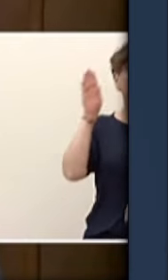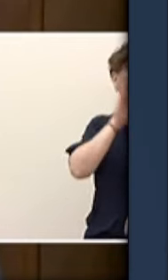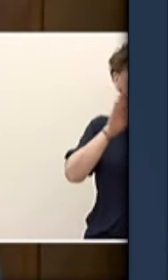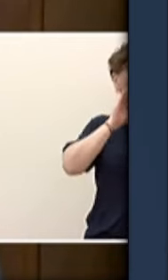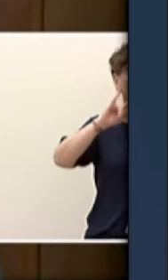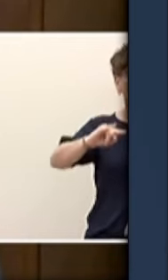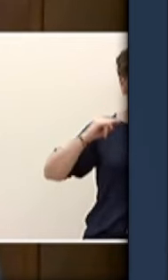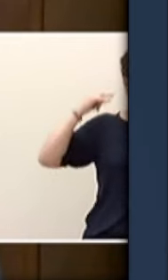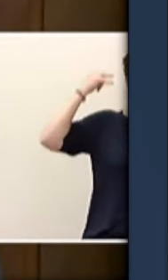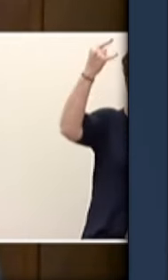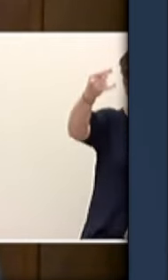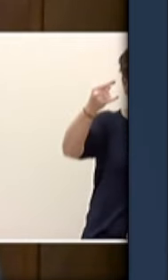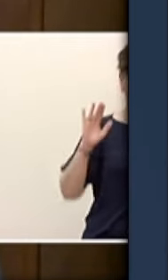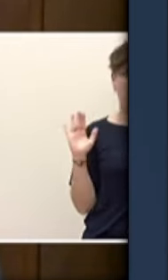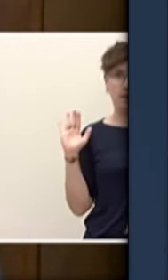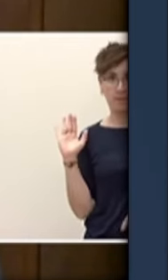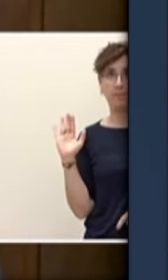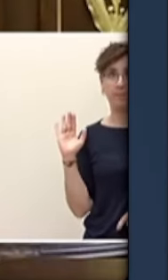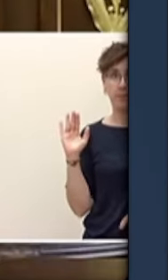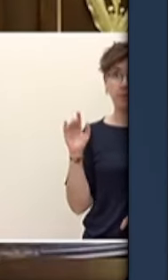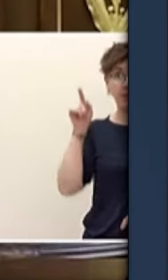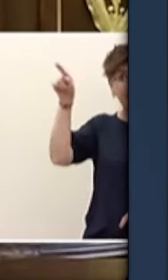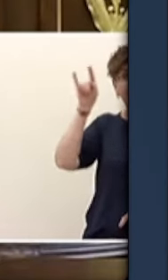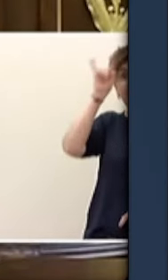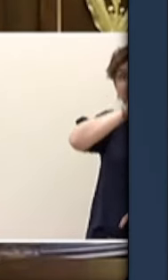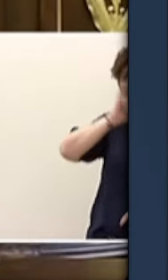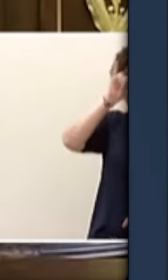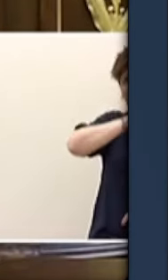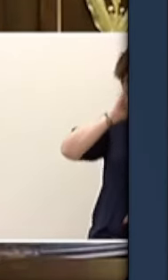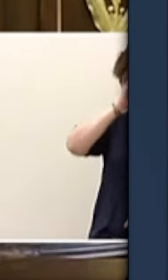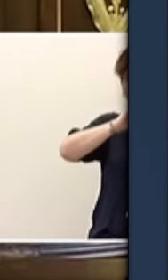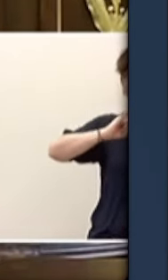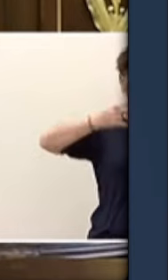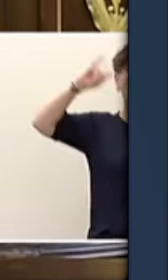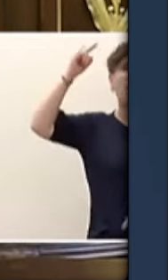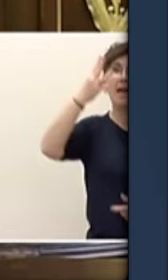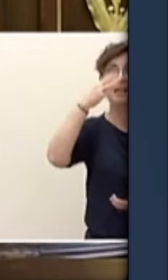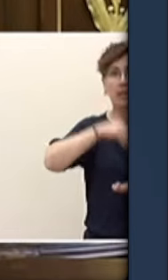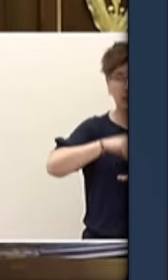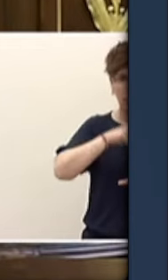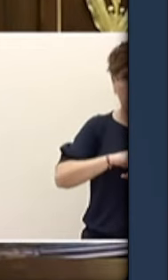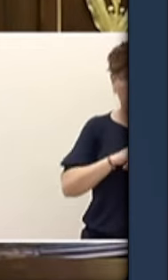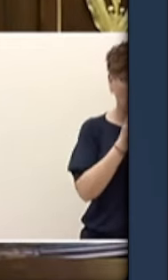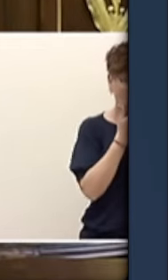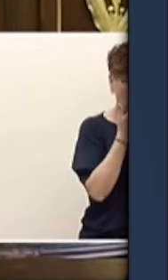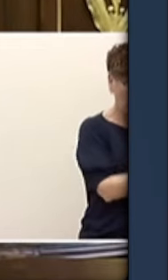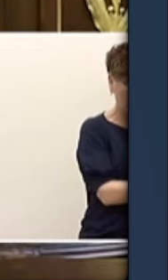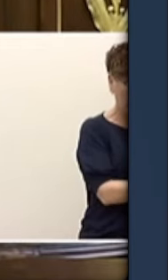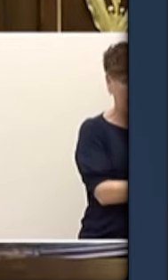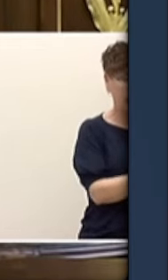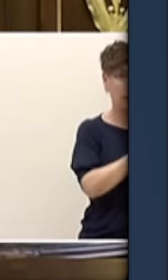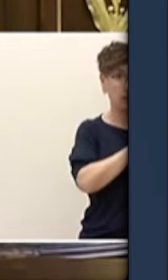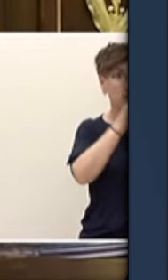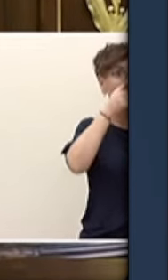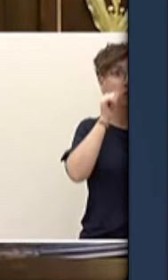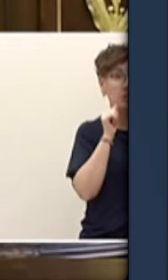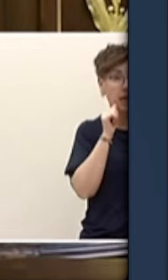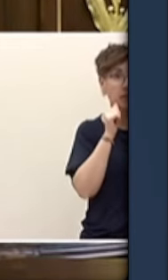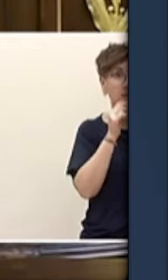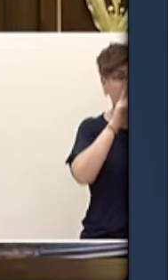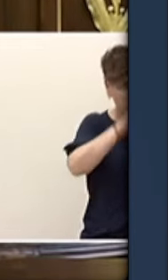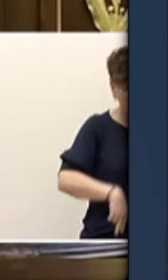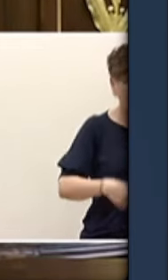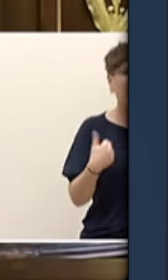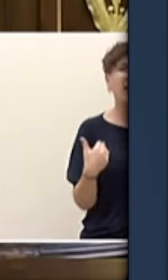incluso se ha triplicado. Usted, señor Sánchez, usted es el responsable de una catástrofe en nuestras costas,